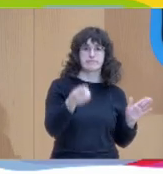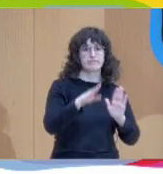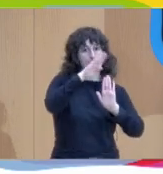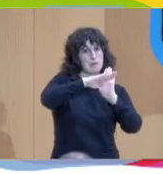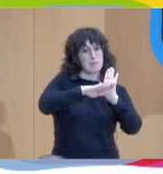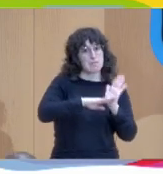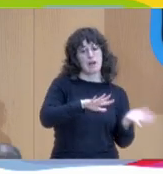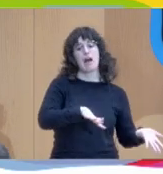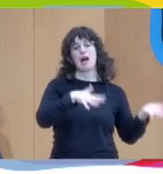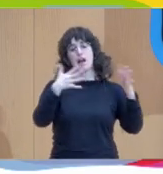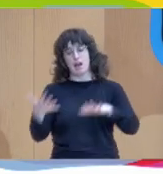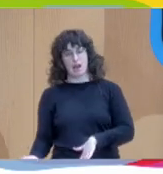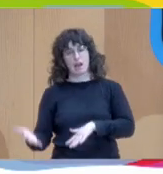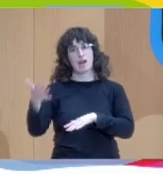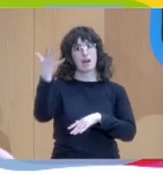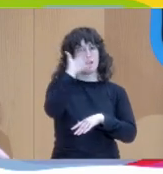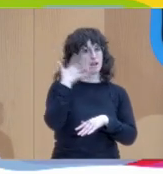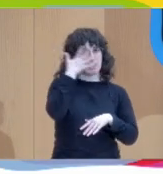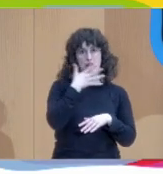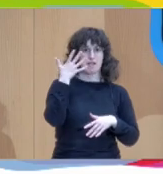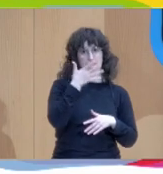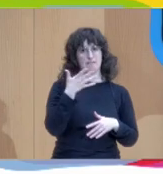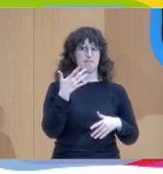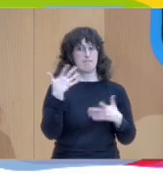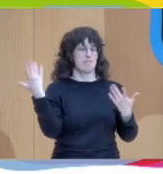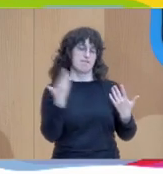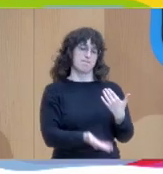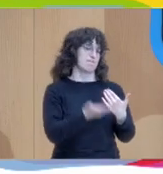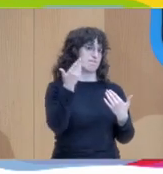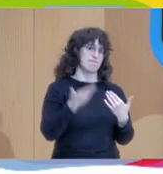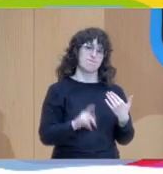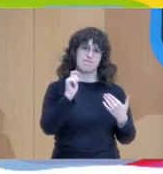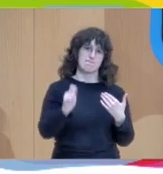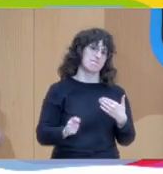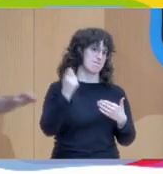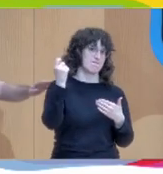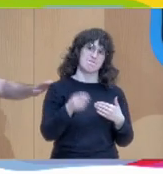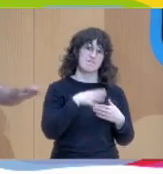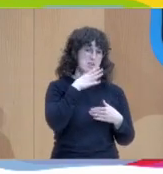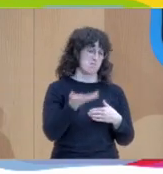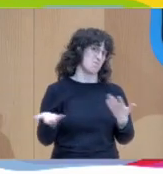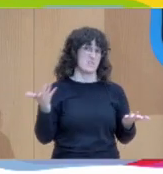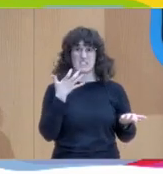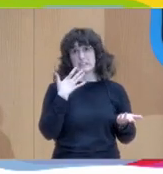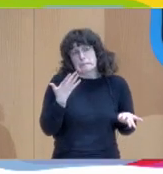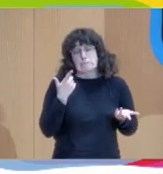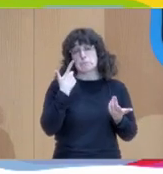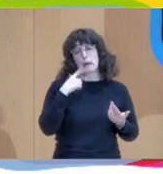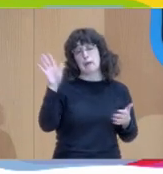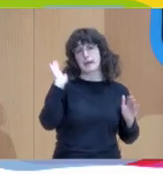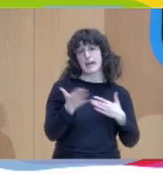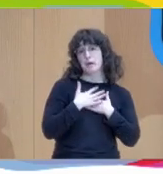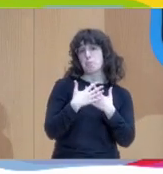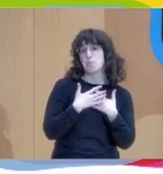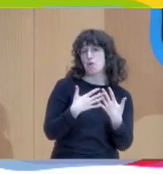Navarra porque dejarlo a extender en todo Navarra a la voluntad de las personas que nos hemos formado teniendo en cuenta la